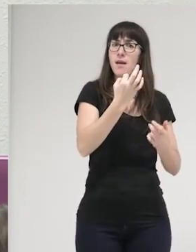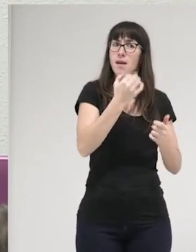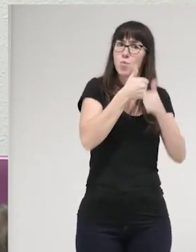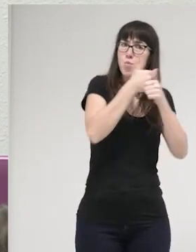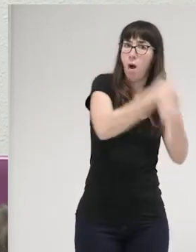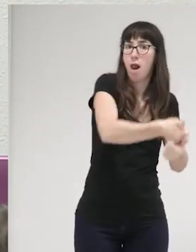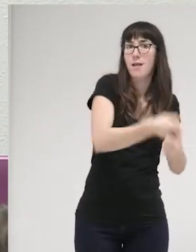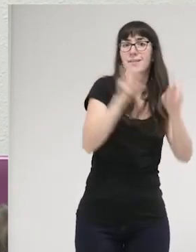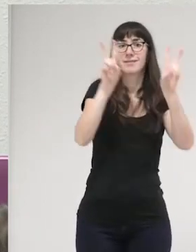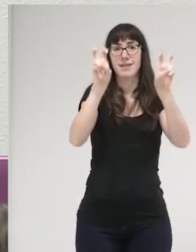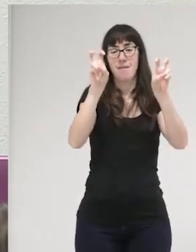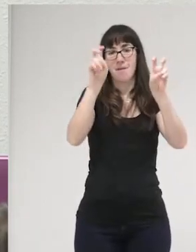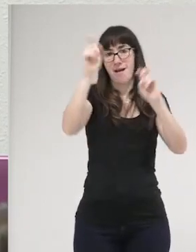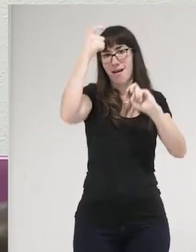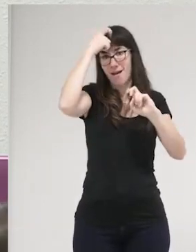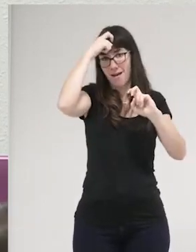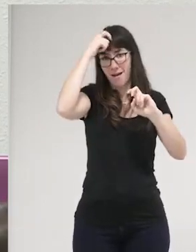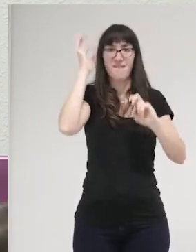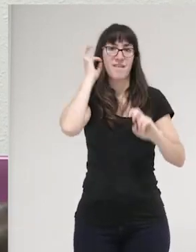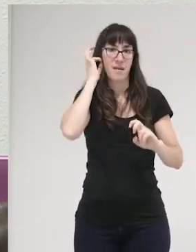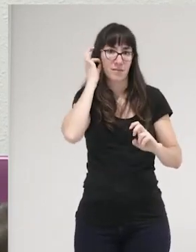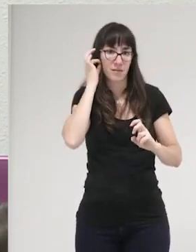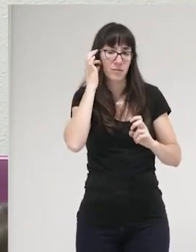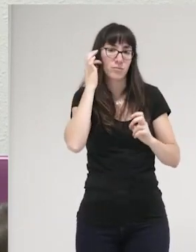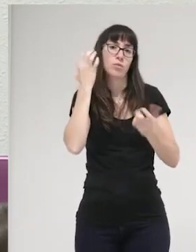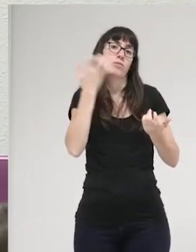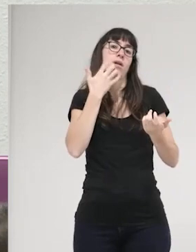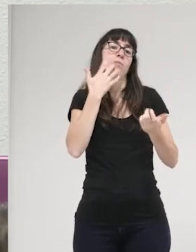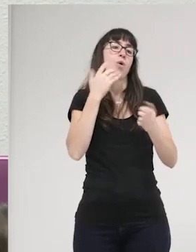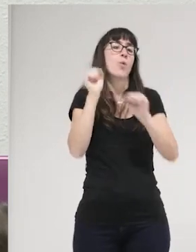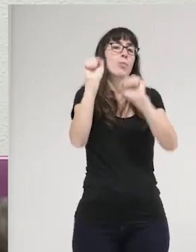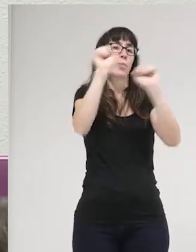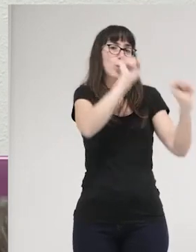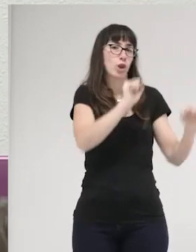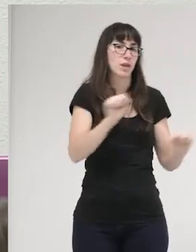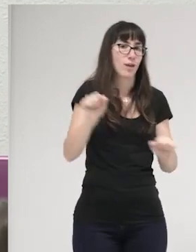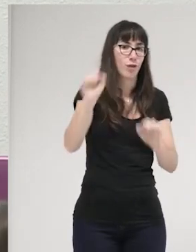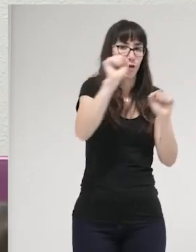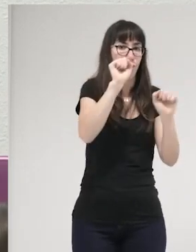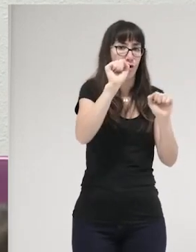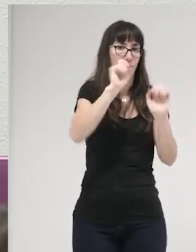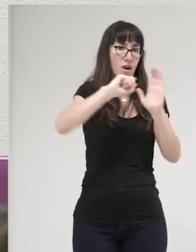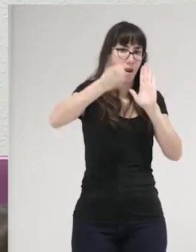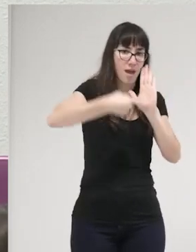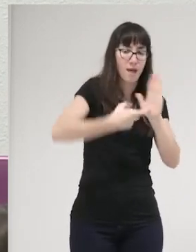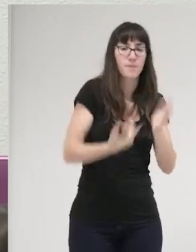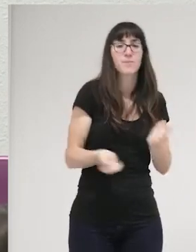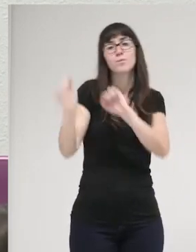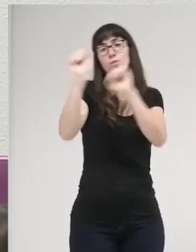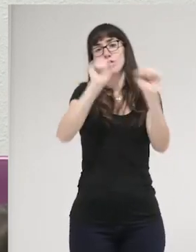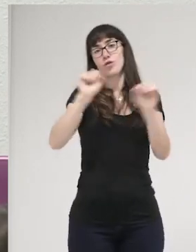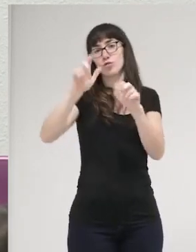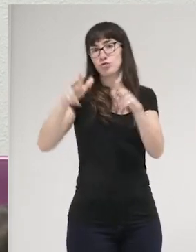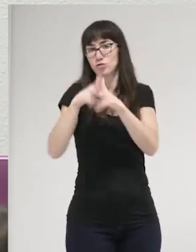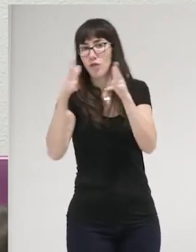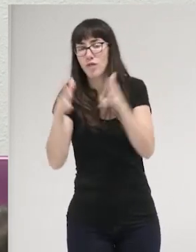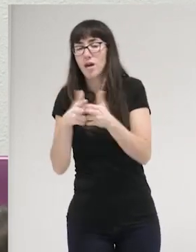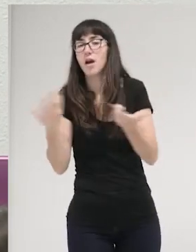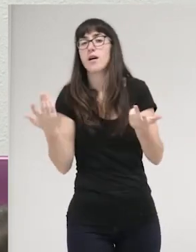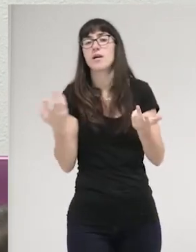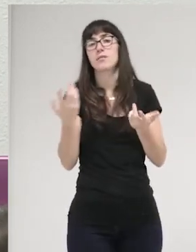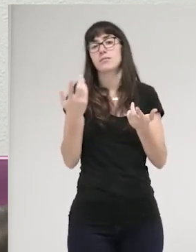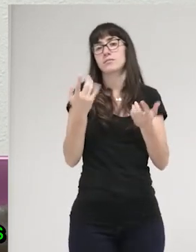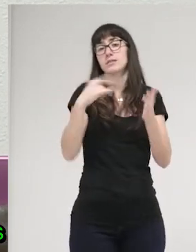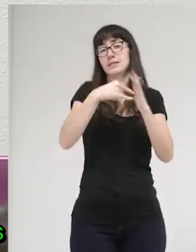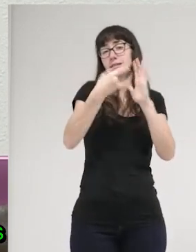en los marcos de los circuitos de protección del marco de protección social en el marco del sistema